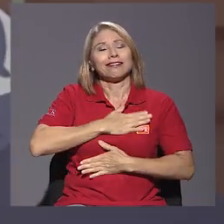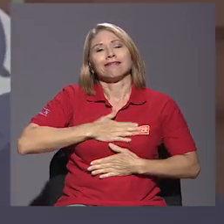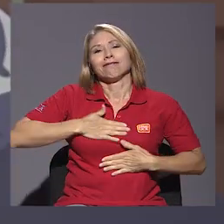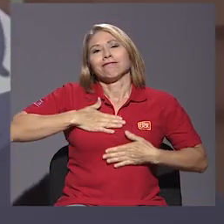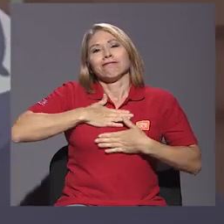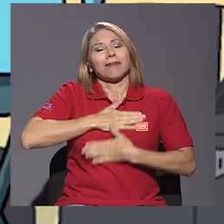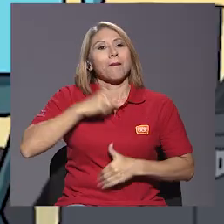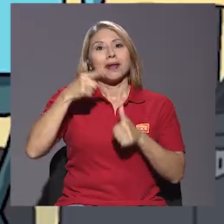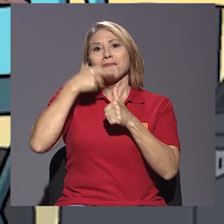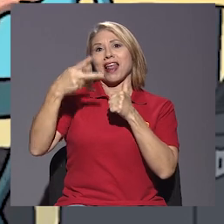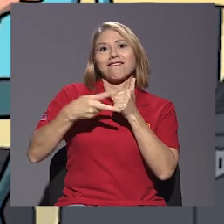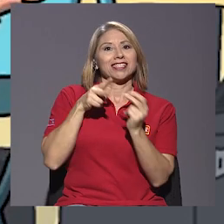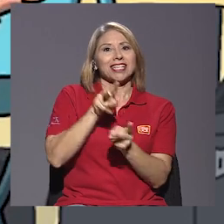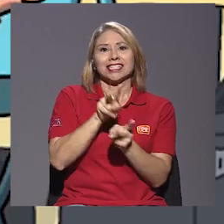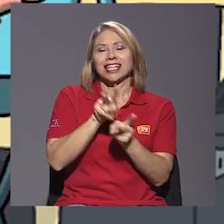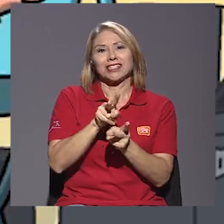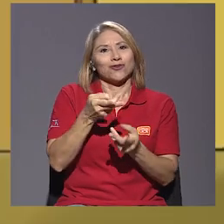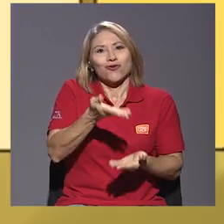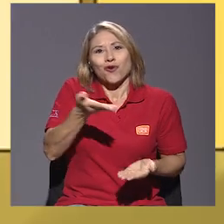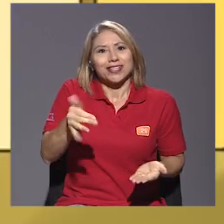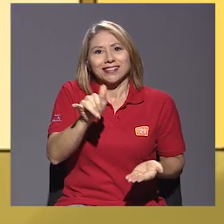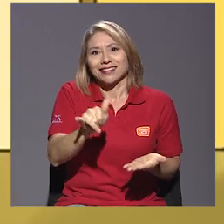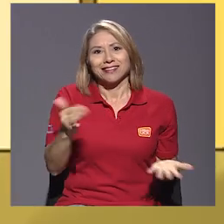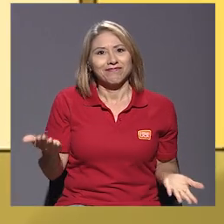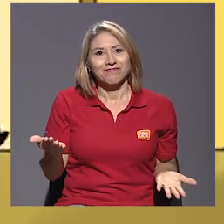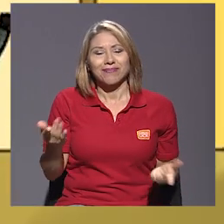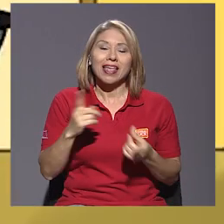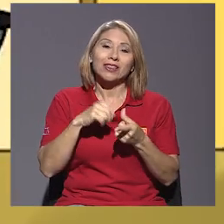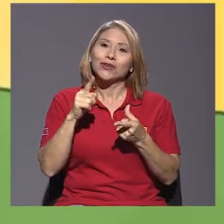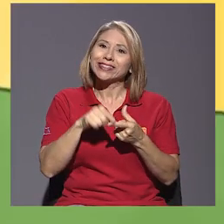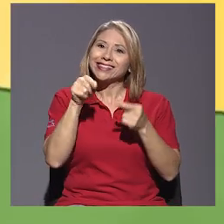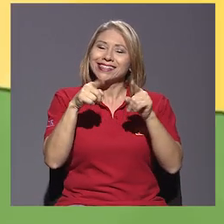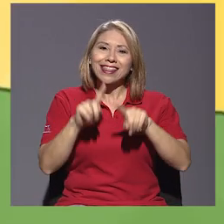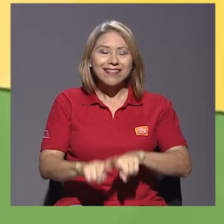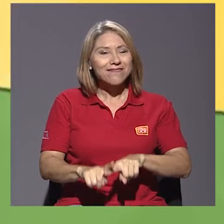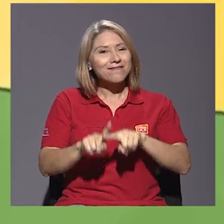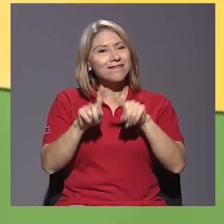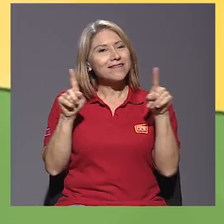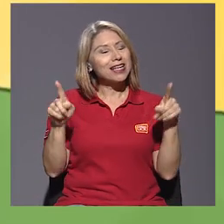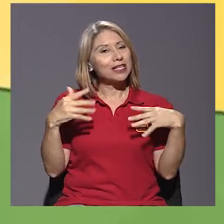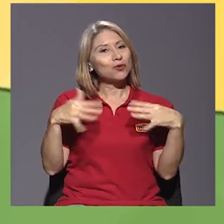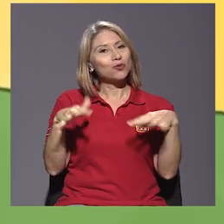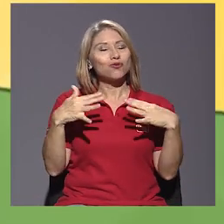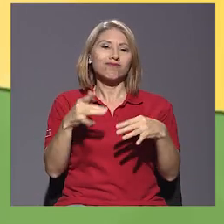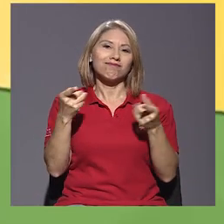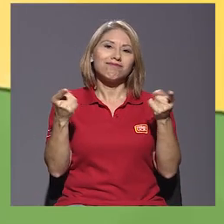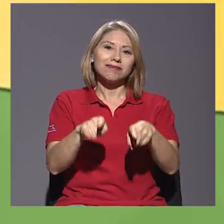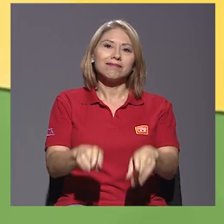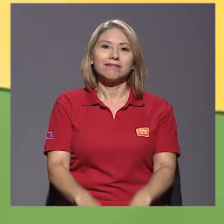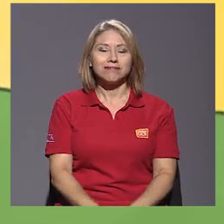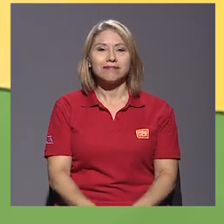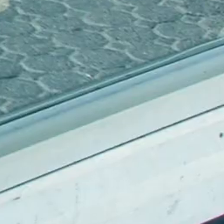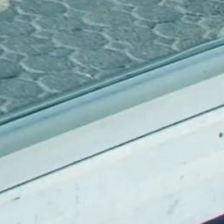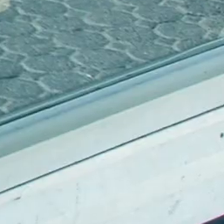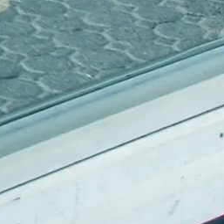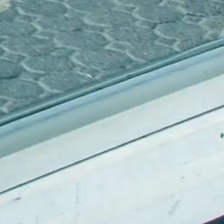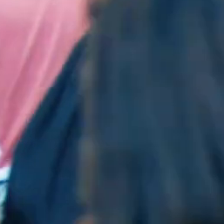orgasmo cuando se tiene sexo la primera vez, cosas así. Entonces, esa diferencia es súper común.